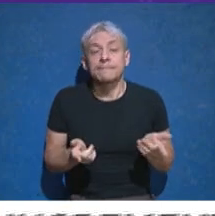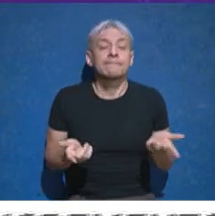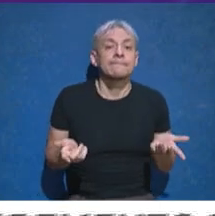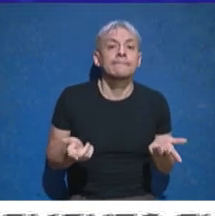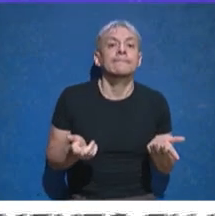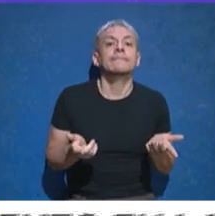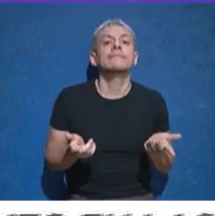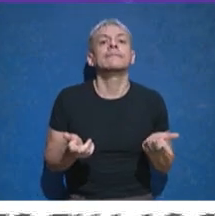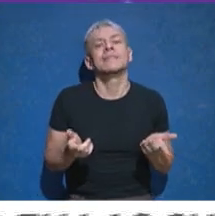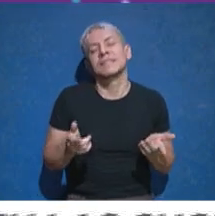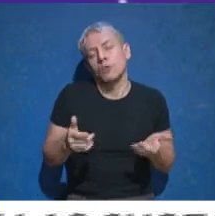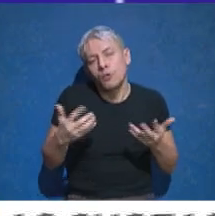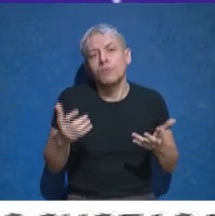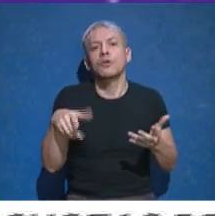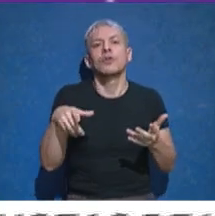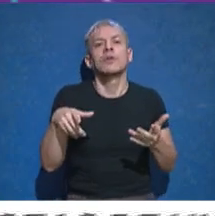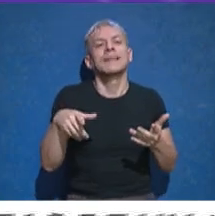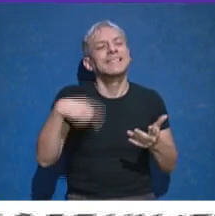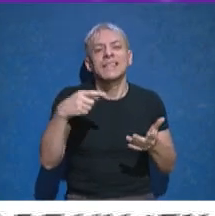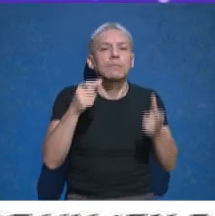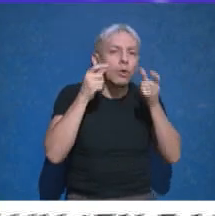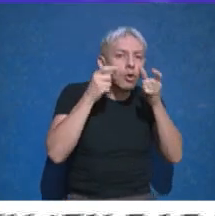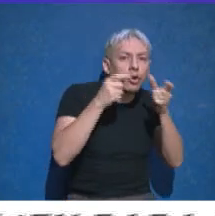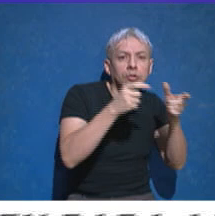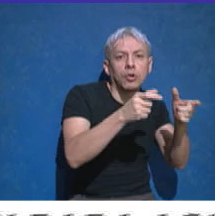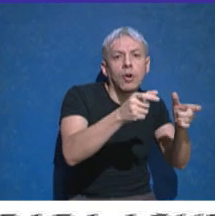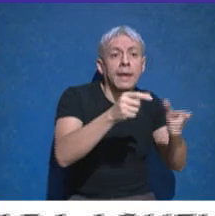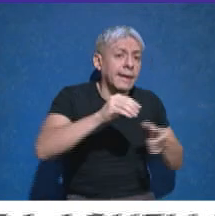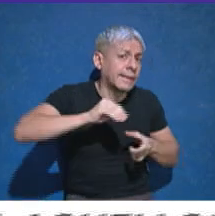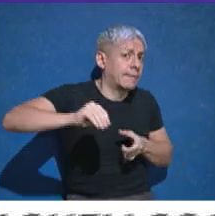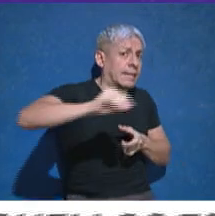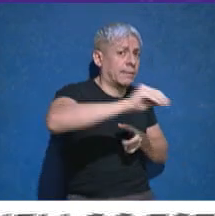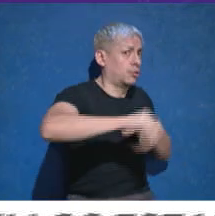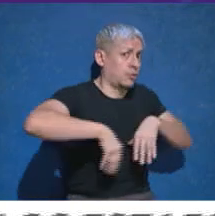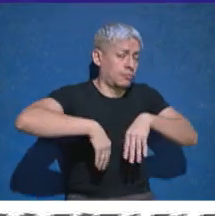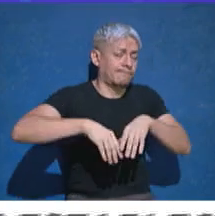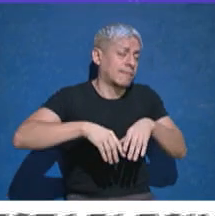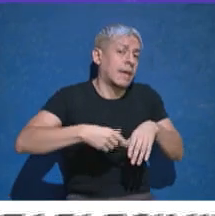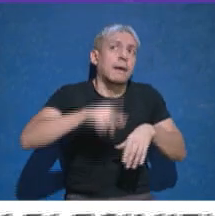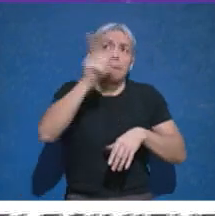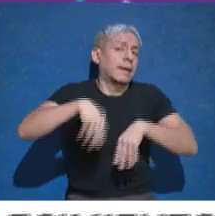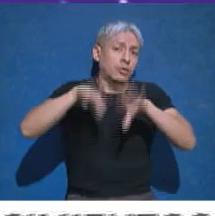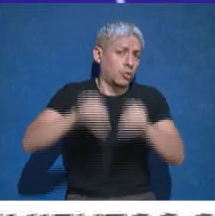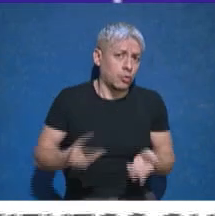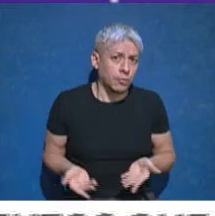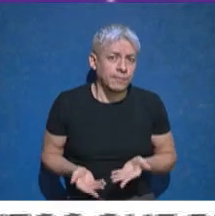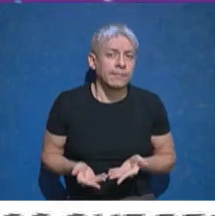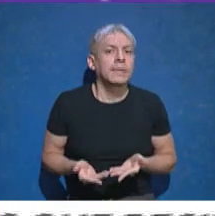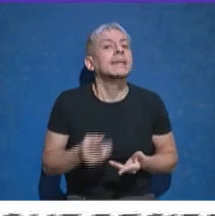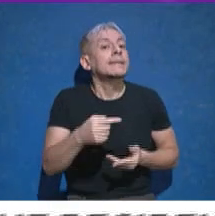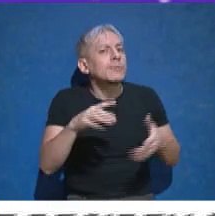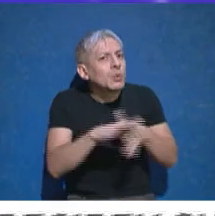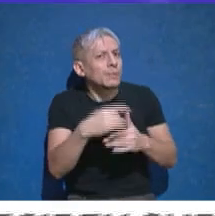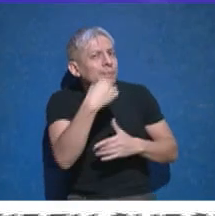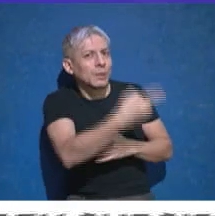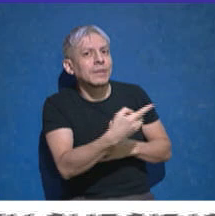siguiendo el control epidemiológico de esos y de todos los departamentos que hay en el país. Claro, eso le voy a decir. ¿En concreto qué medidas se